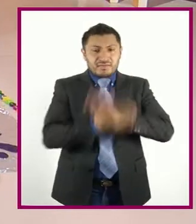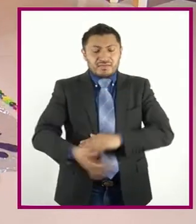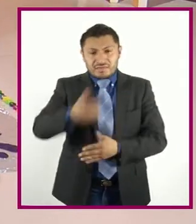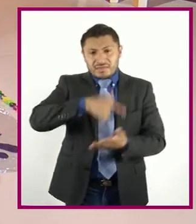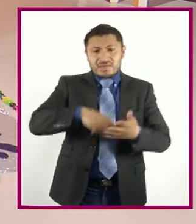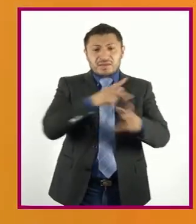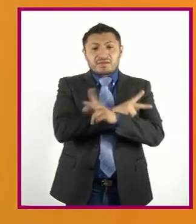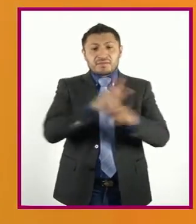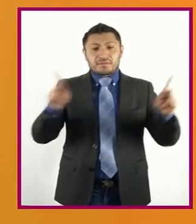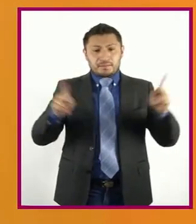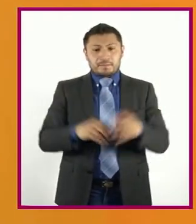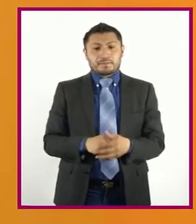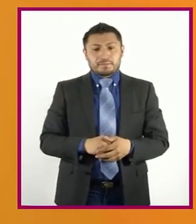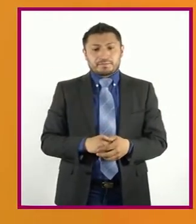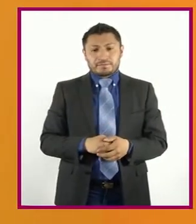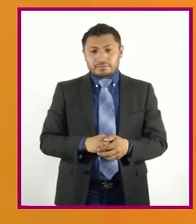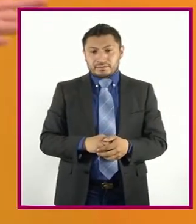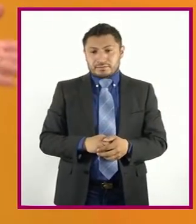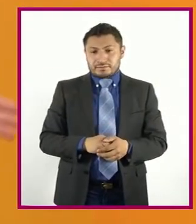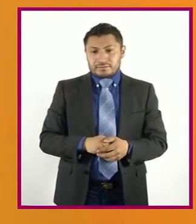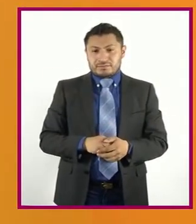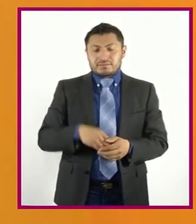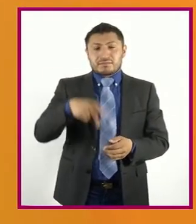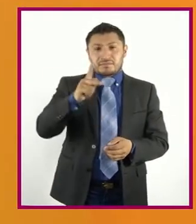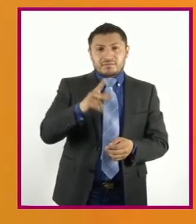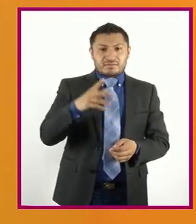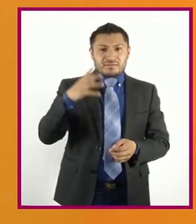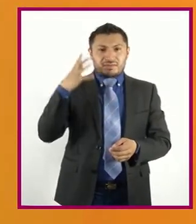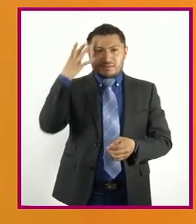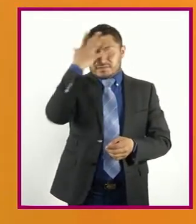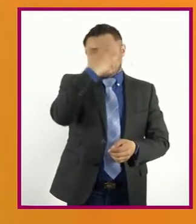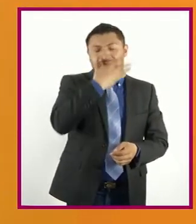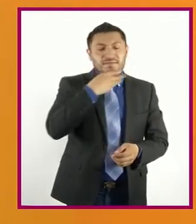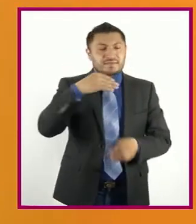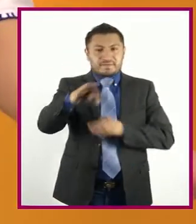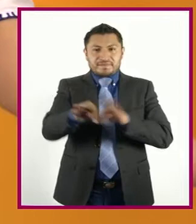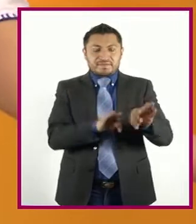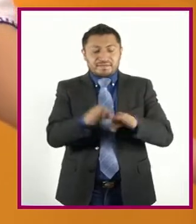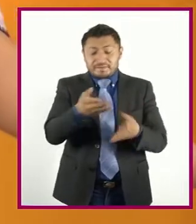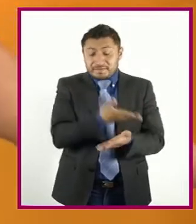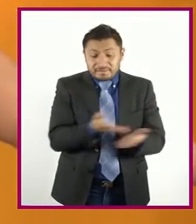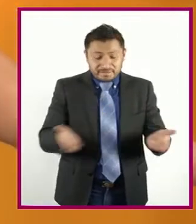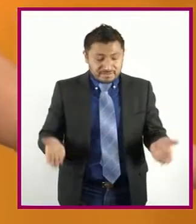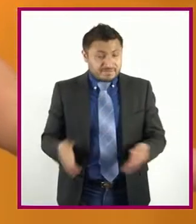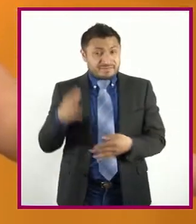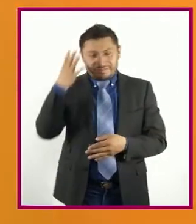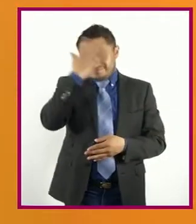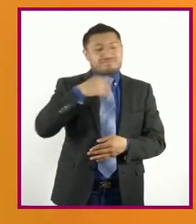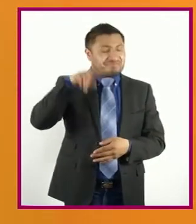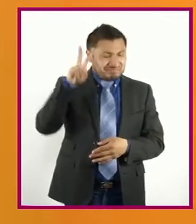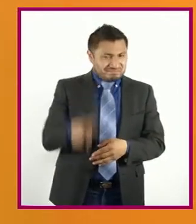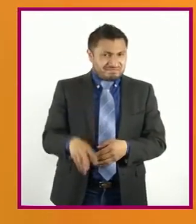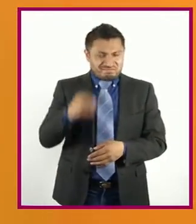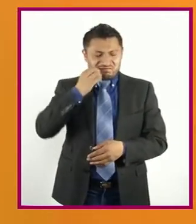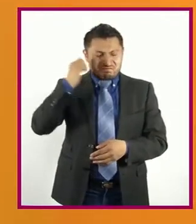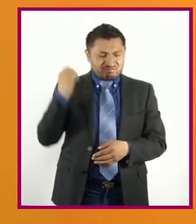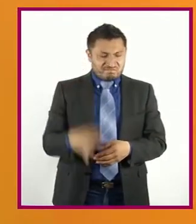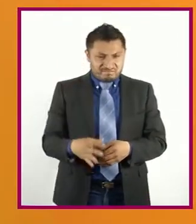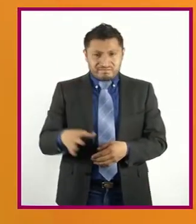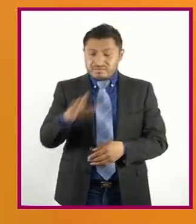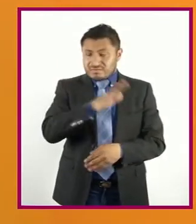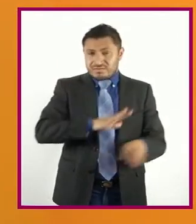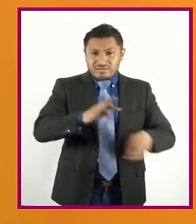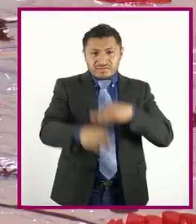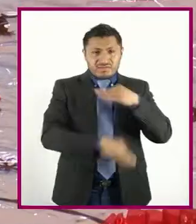o Pero Qué hermoso Quedó el trabajo Quedó bellísimo Y con todos Los